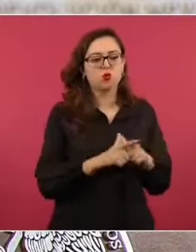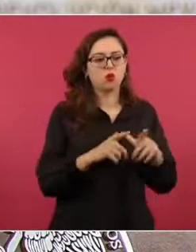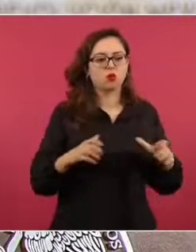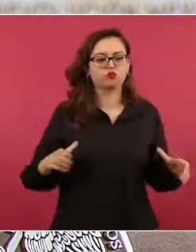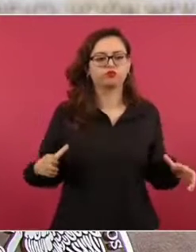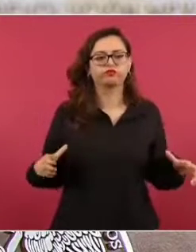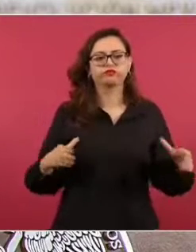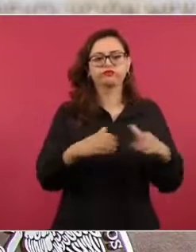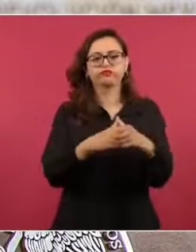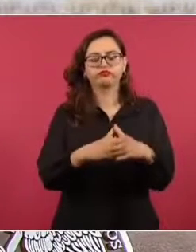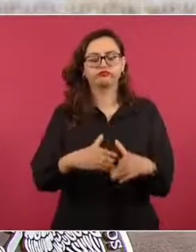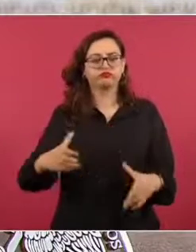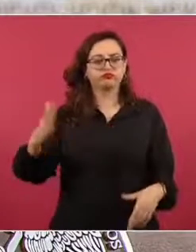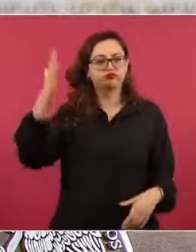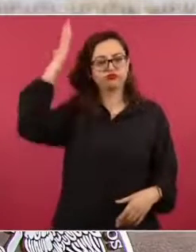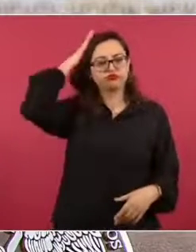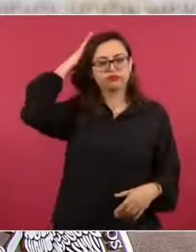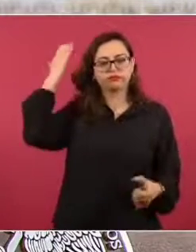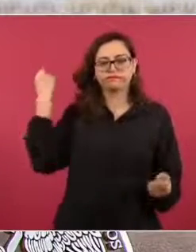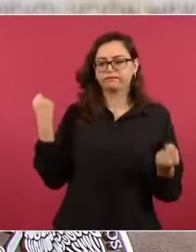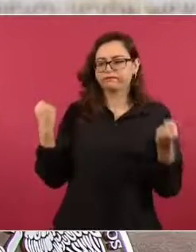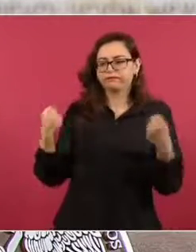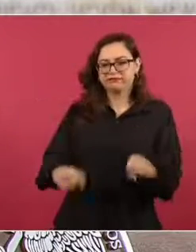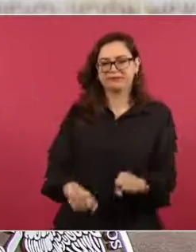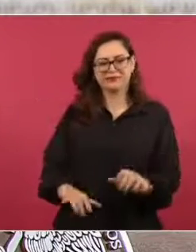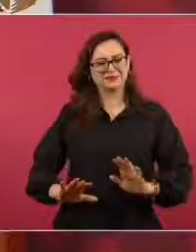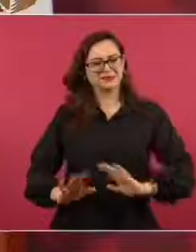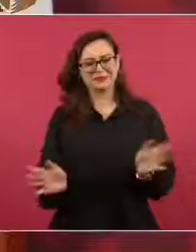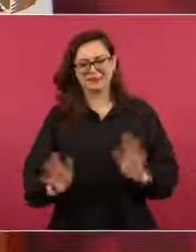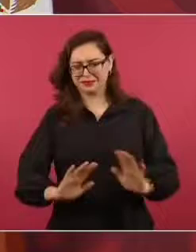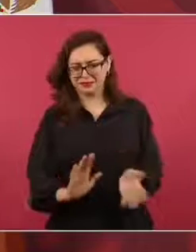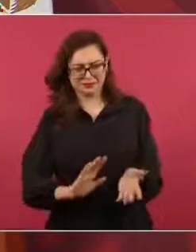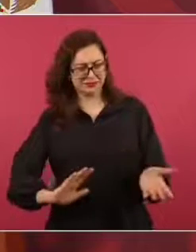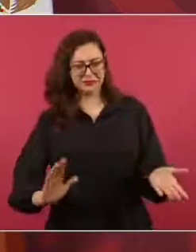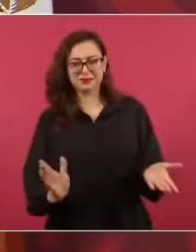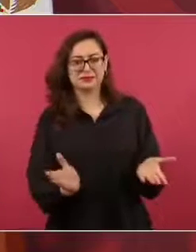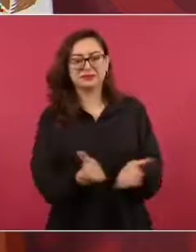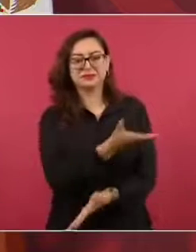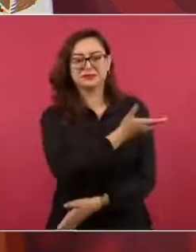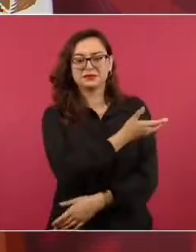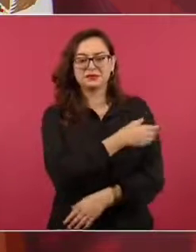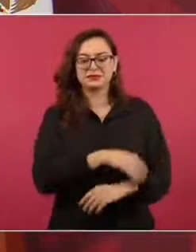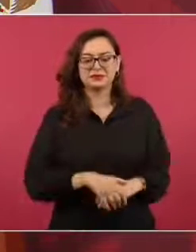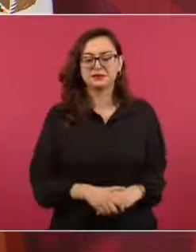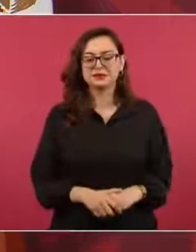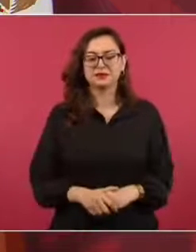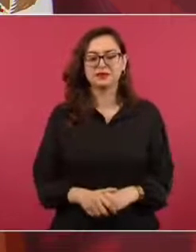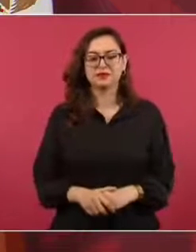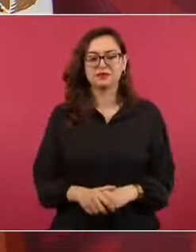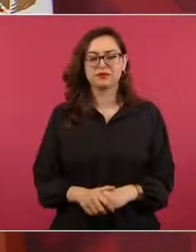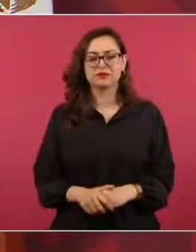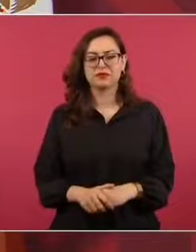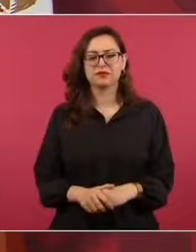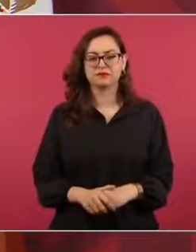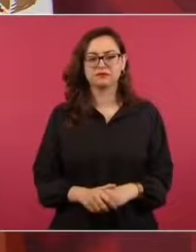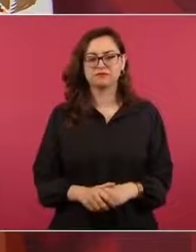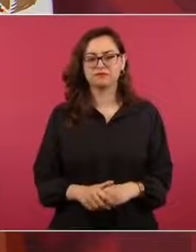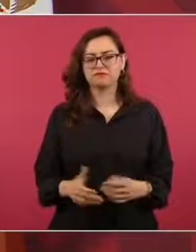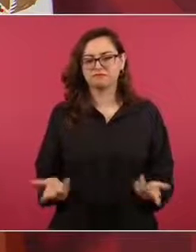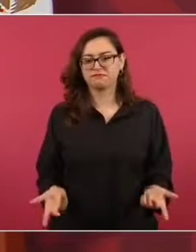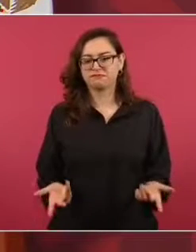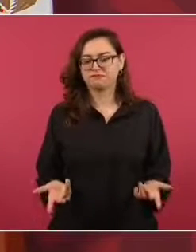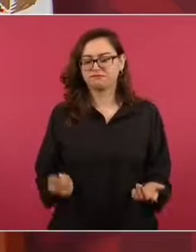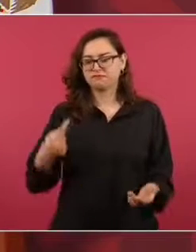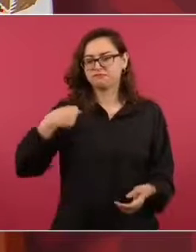casicazgos, esto tiene que ver con lo que más